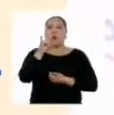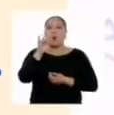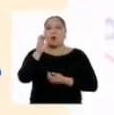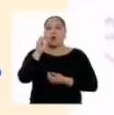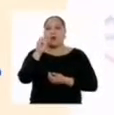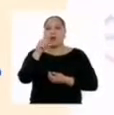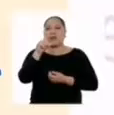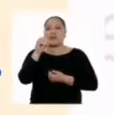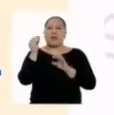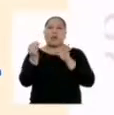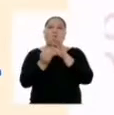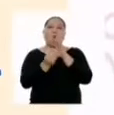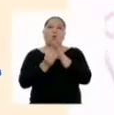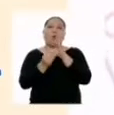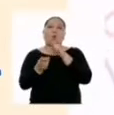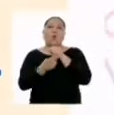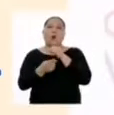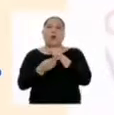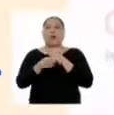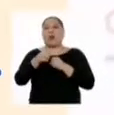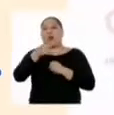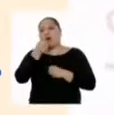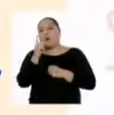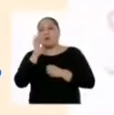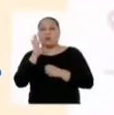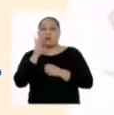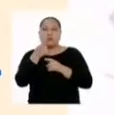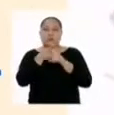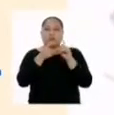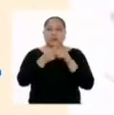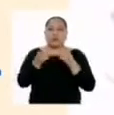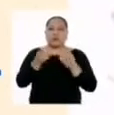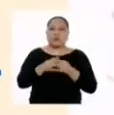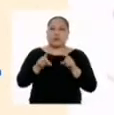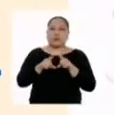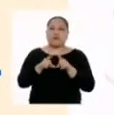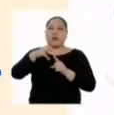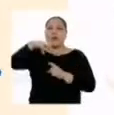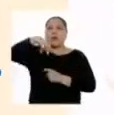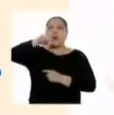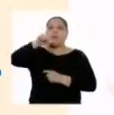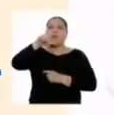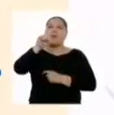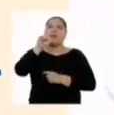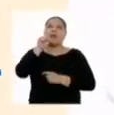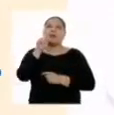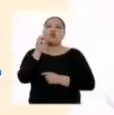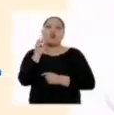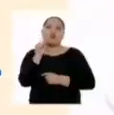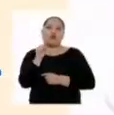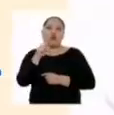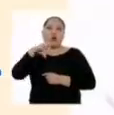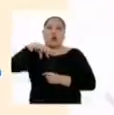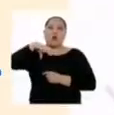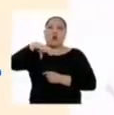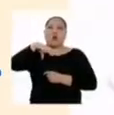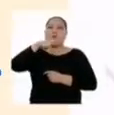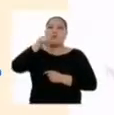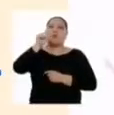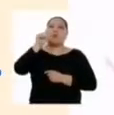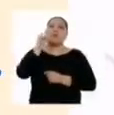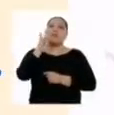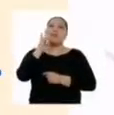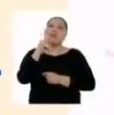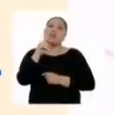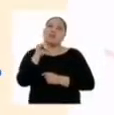agua, desechos y otras sustancias. También están los plastos o plastidios, que se caracterizan por presentar